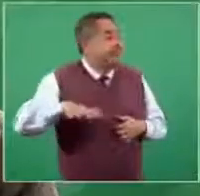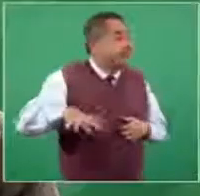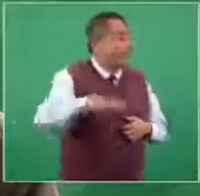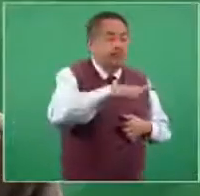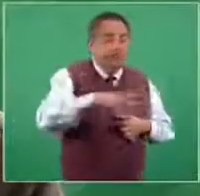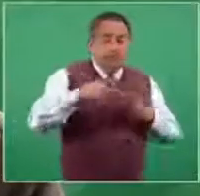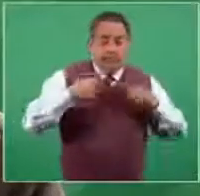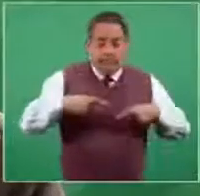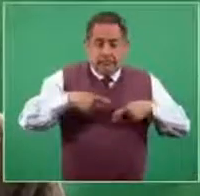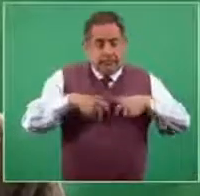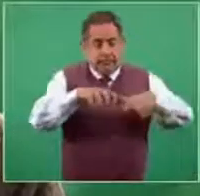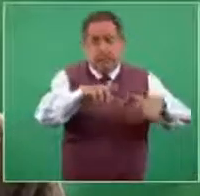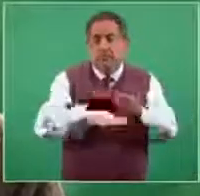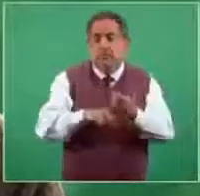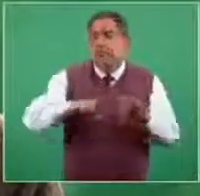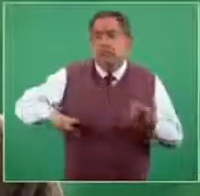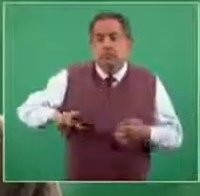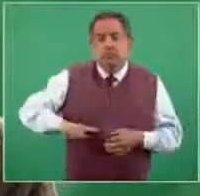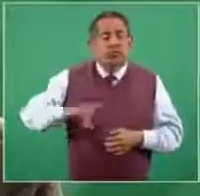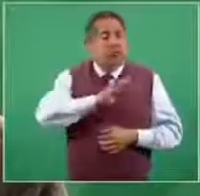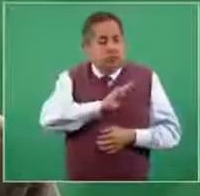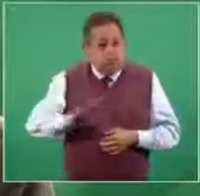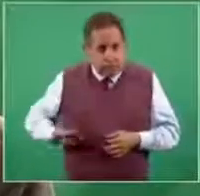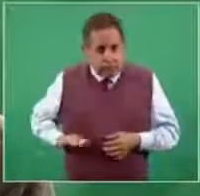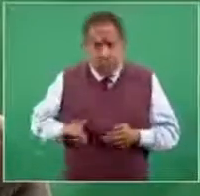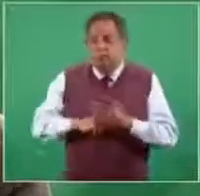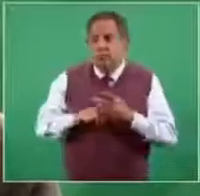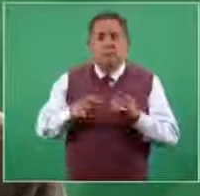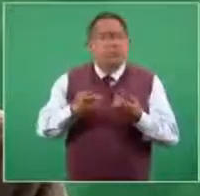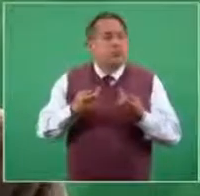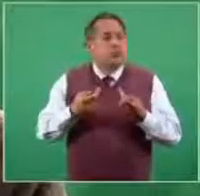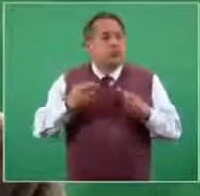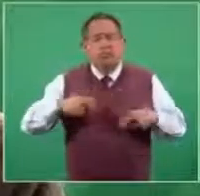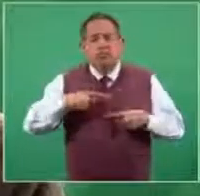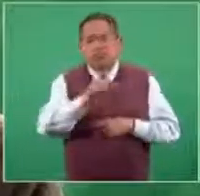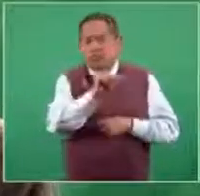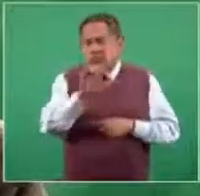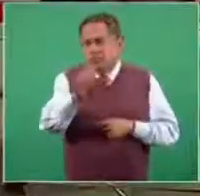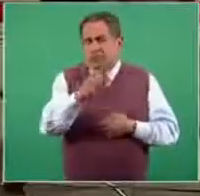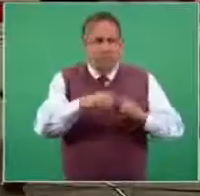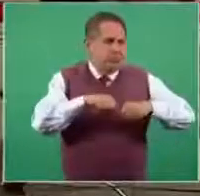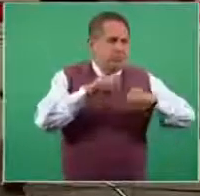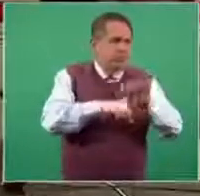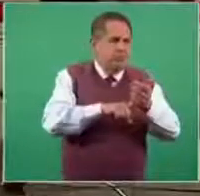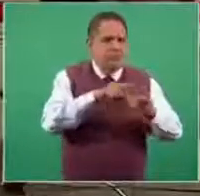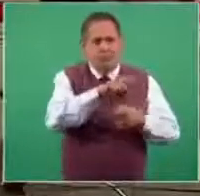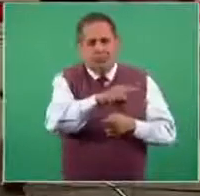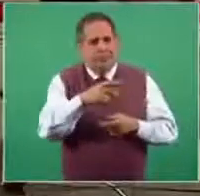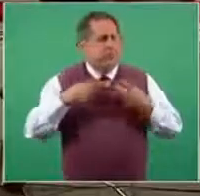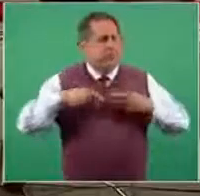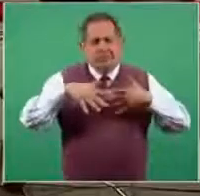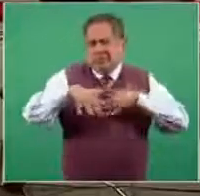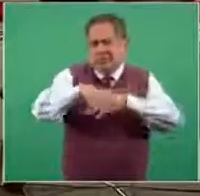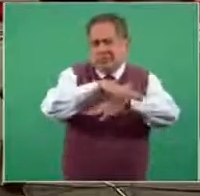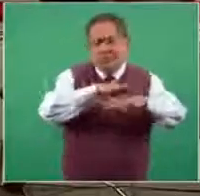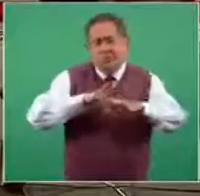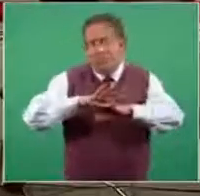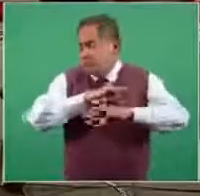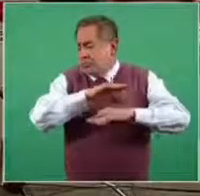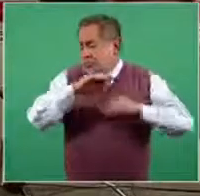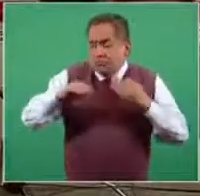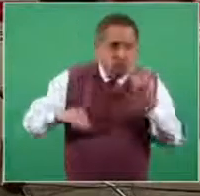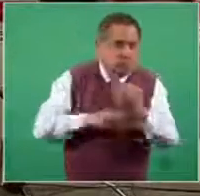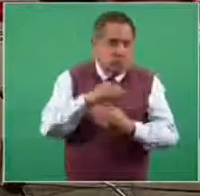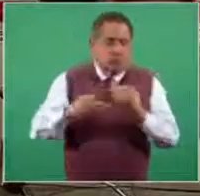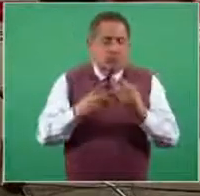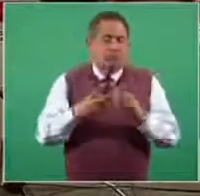los gobiernos municipales, la sociedad civil organizada, la no organizada, porque